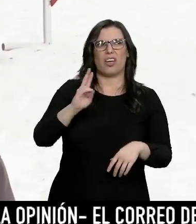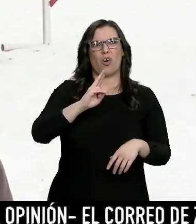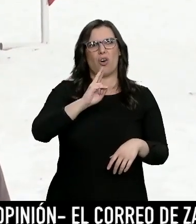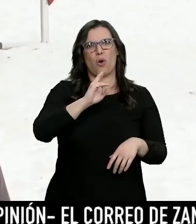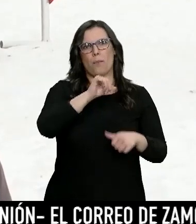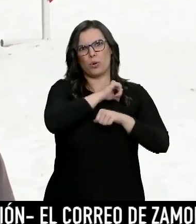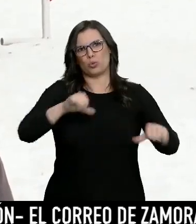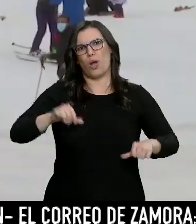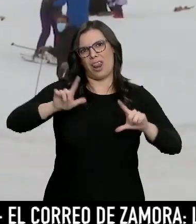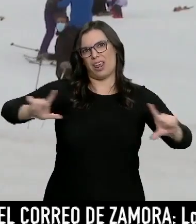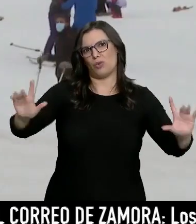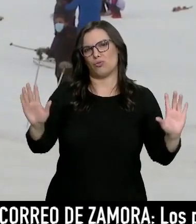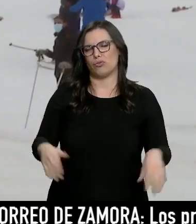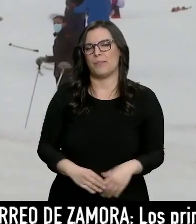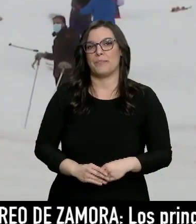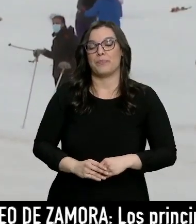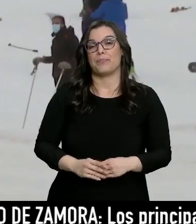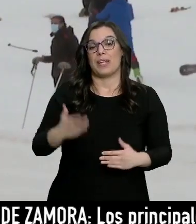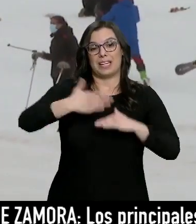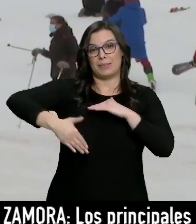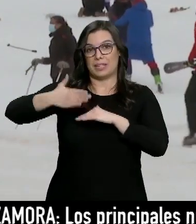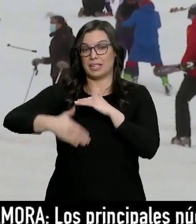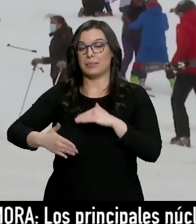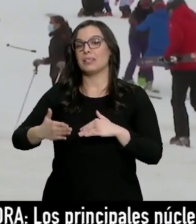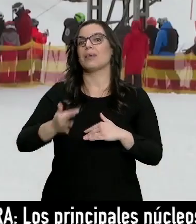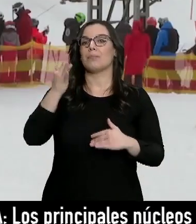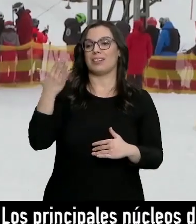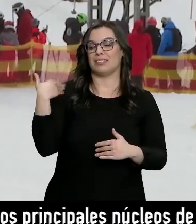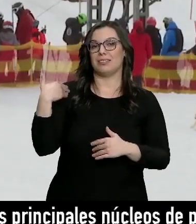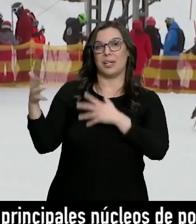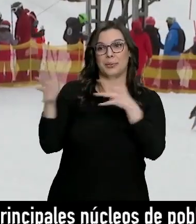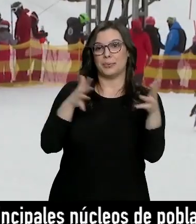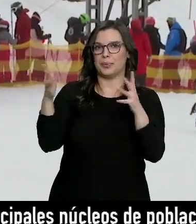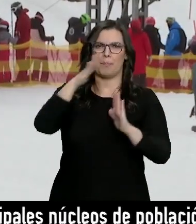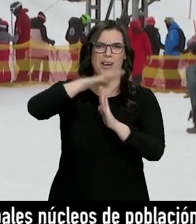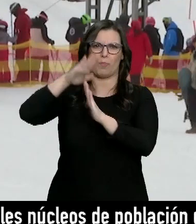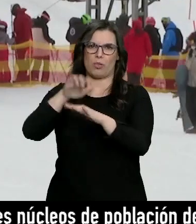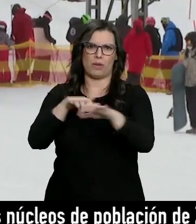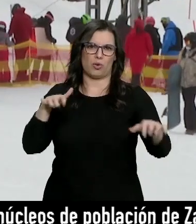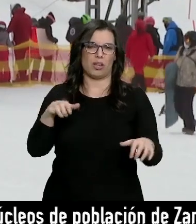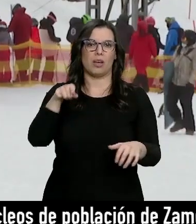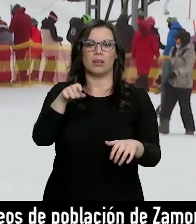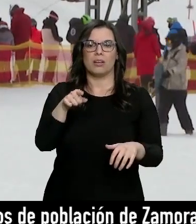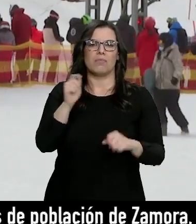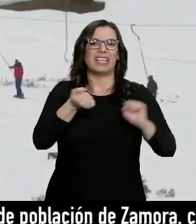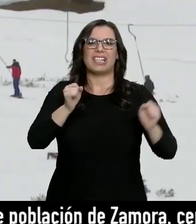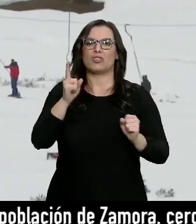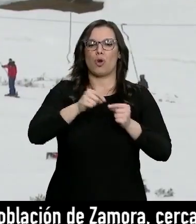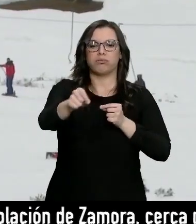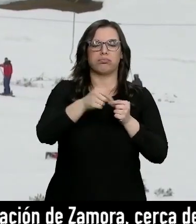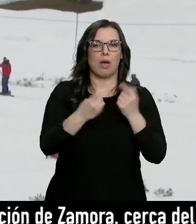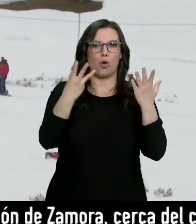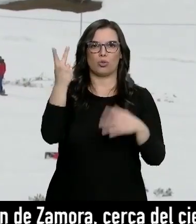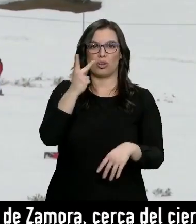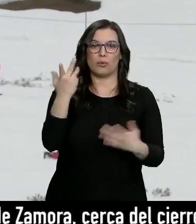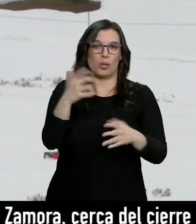heavy, ¿no? Con los aforos y el viento que ha traído el temporal, casi todos los remontes están parados y apenas hay 8 kilómetros esquiables. Así